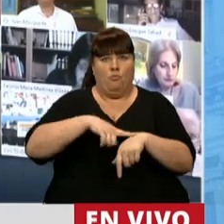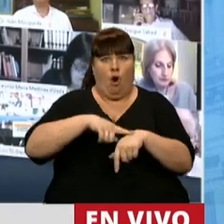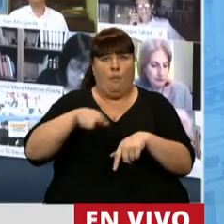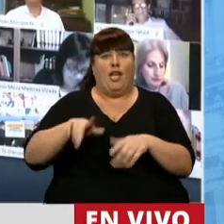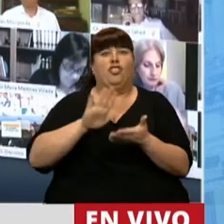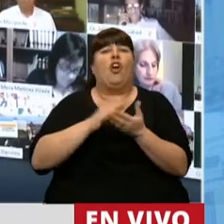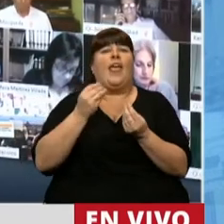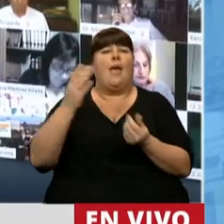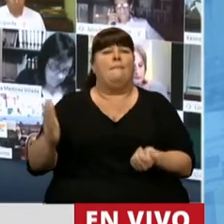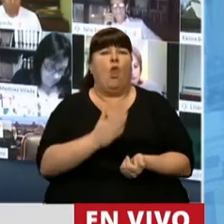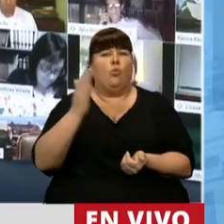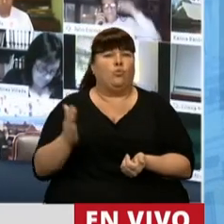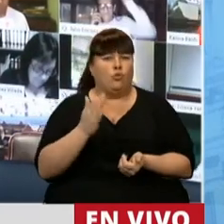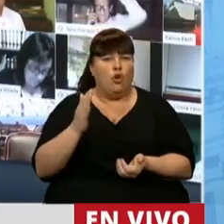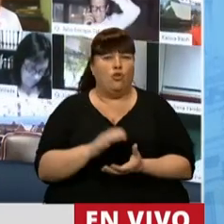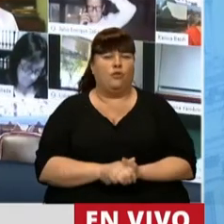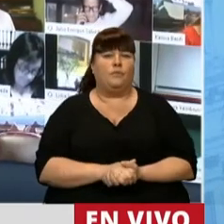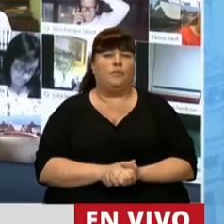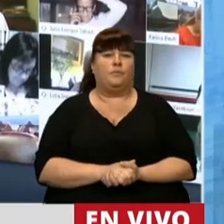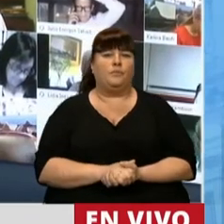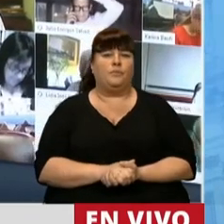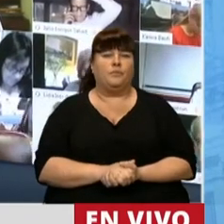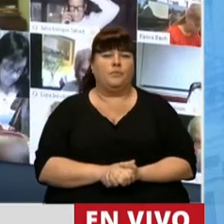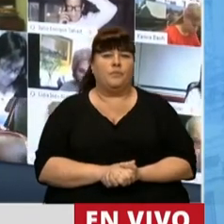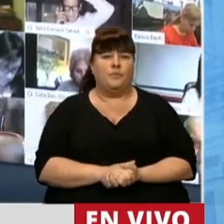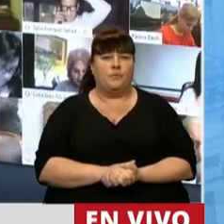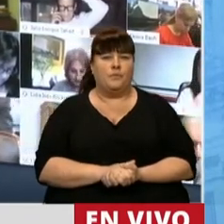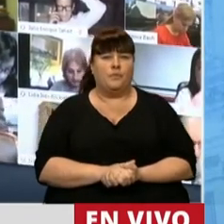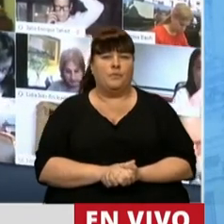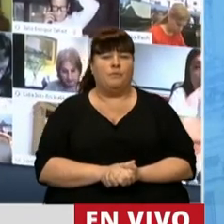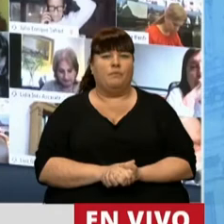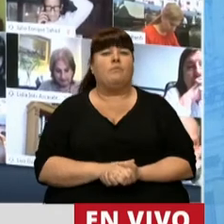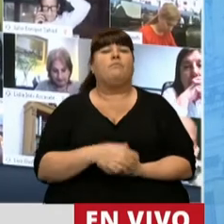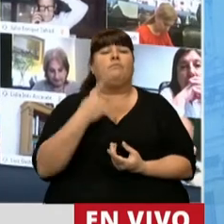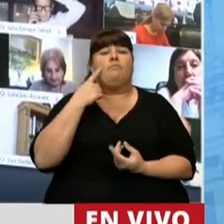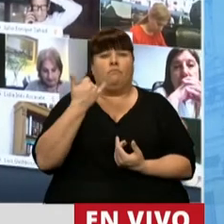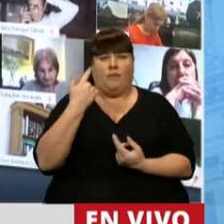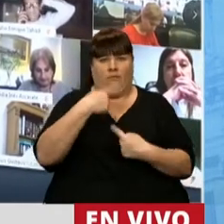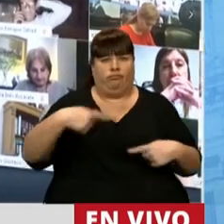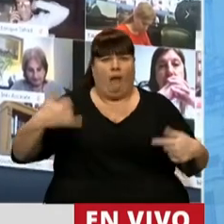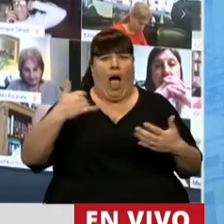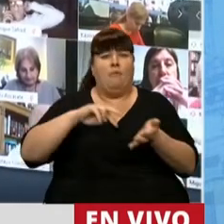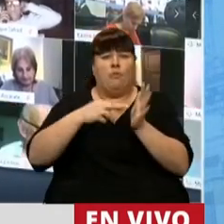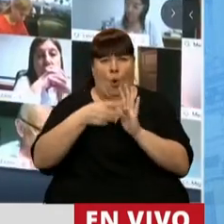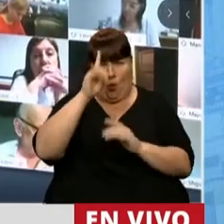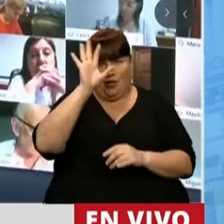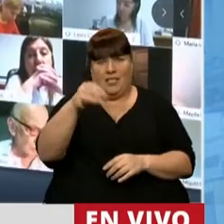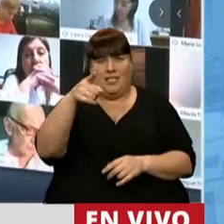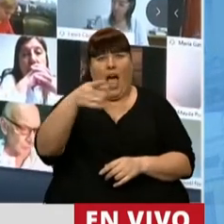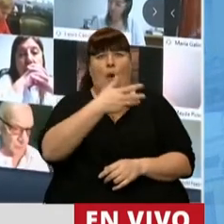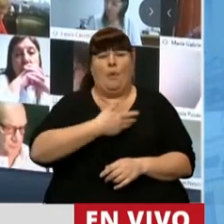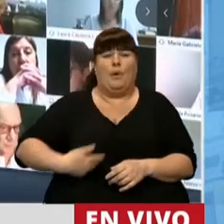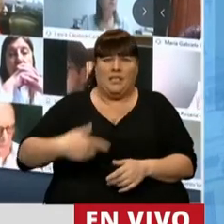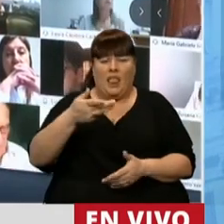en el sistema productivo en función de la cantidad de problemas que tenemos. Como usted sabrá, señor